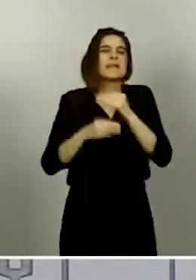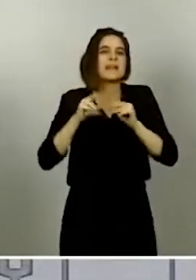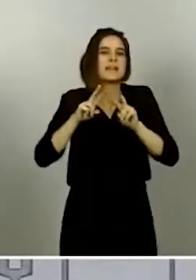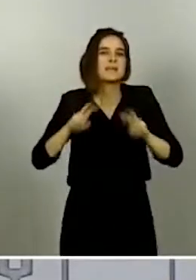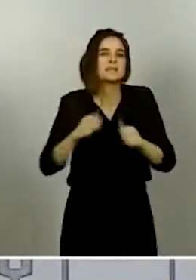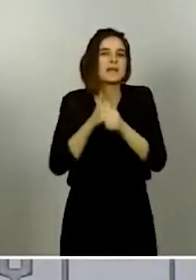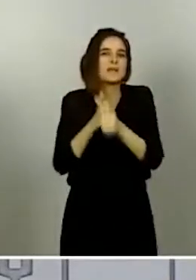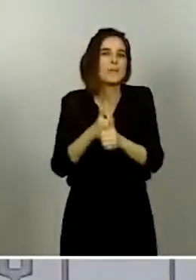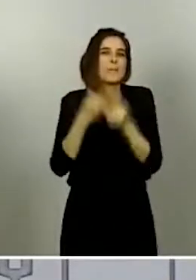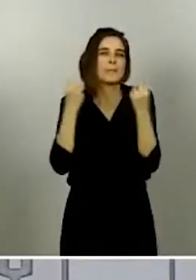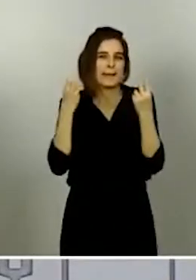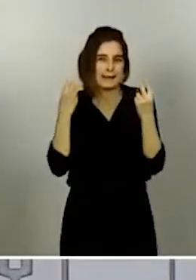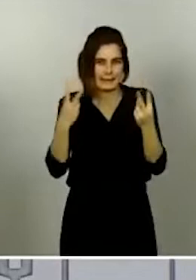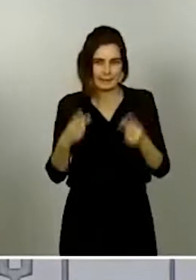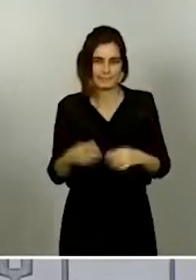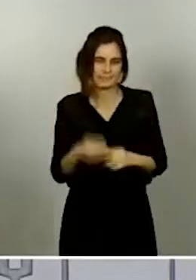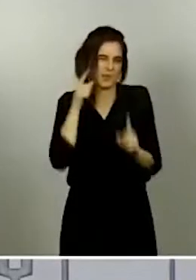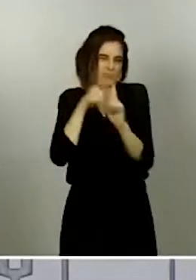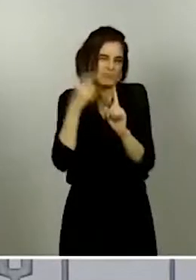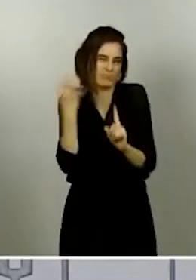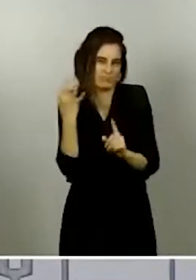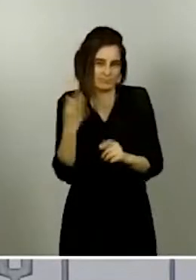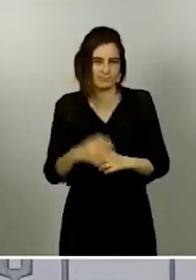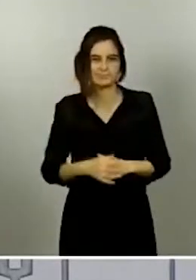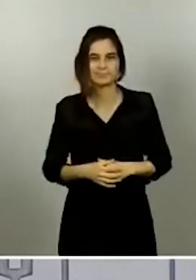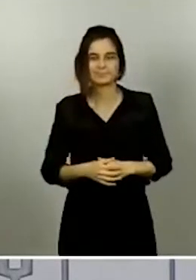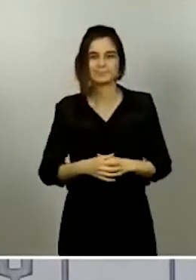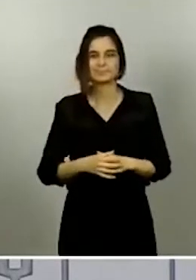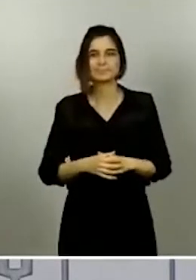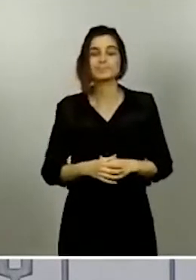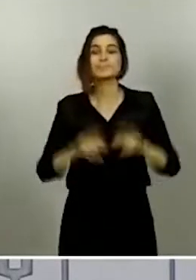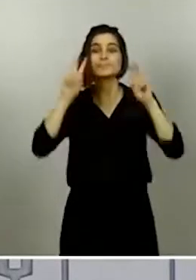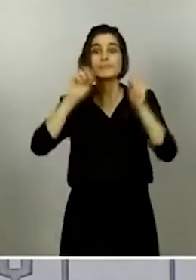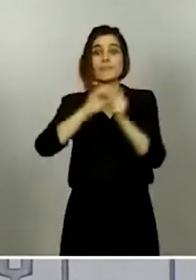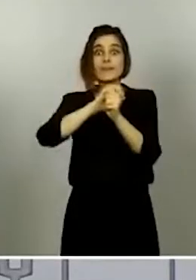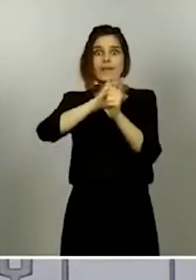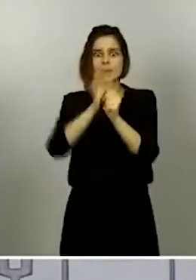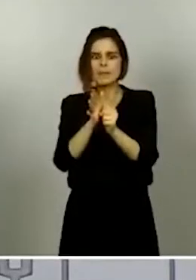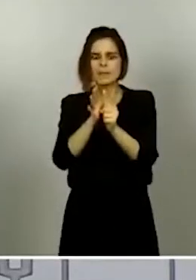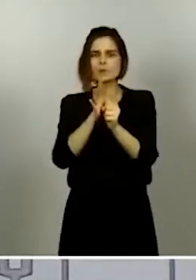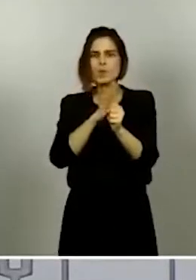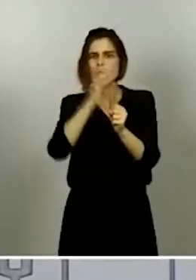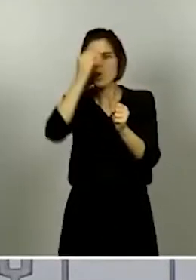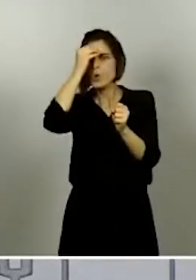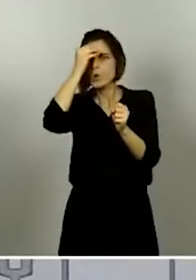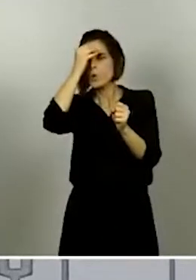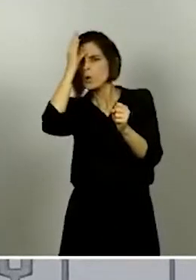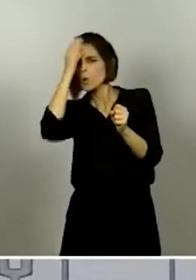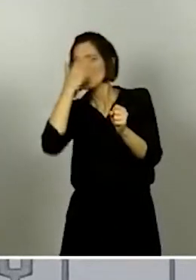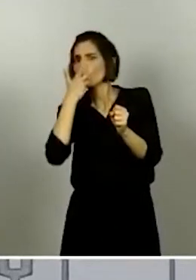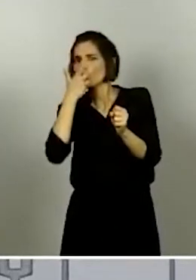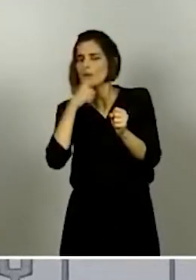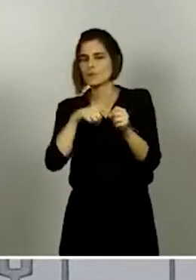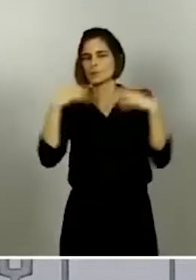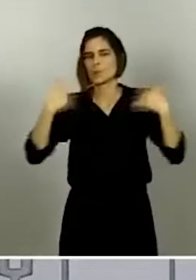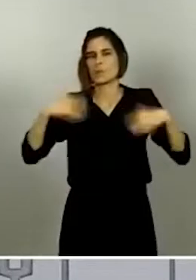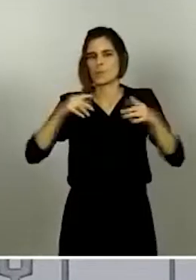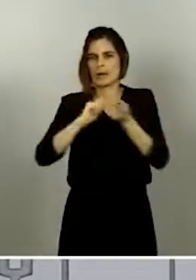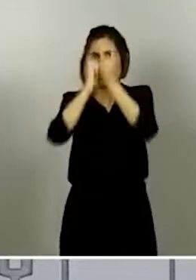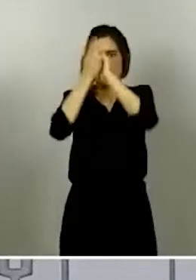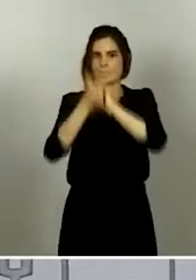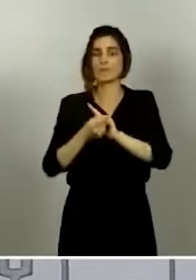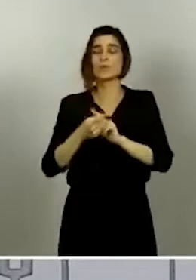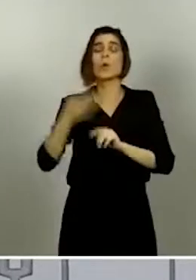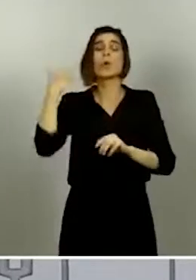ha habido cambios importantes. Ahora sabemos que algo que parecía muy poco probable al